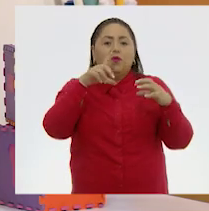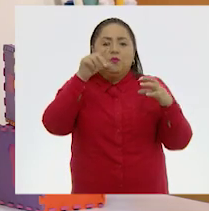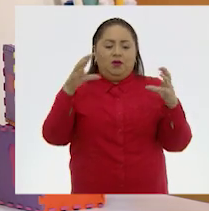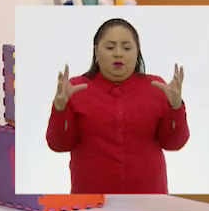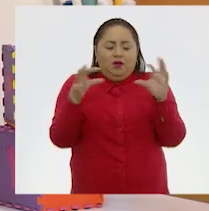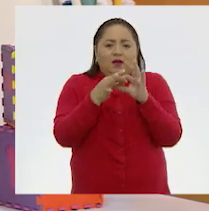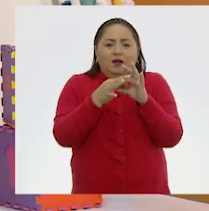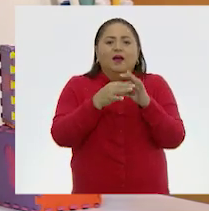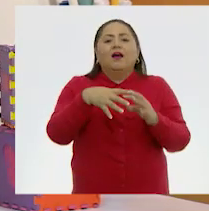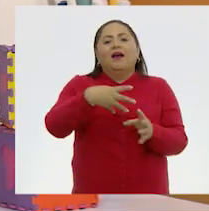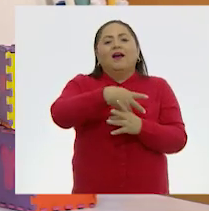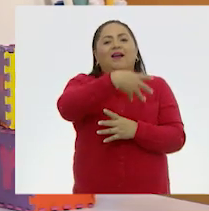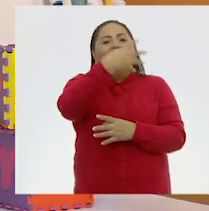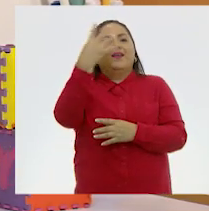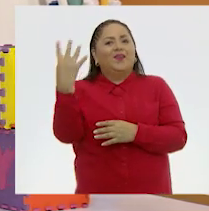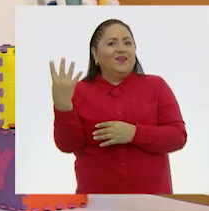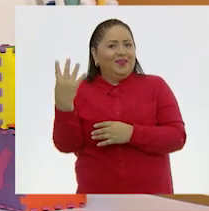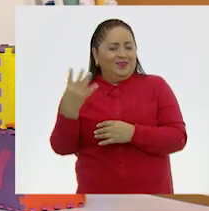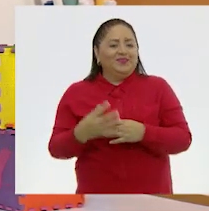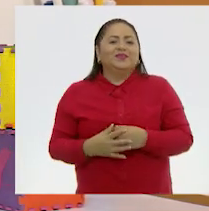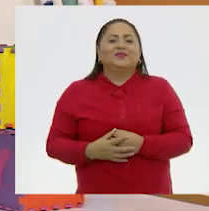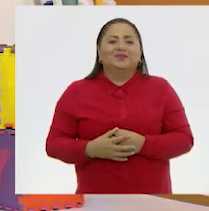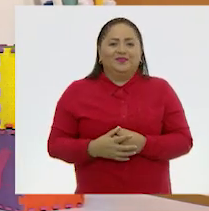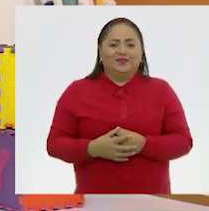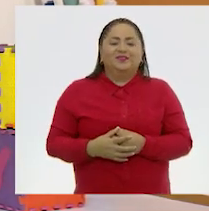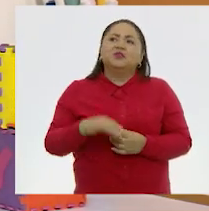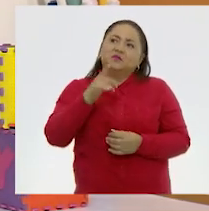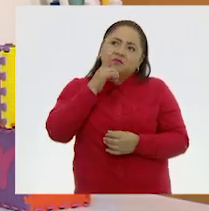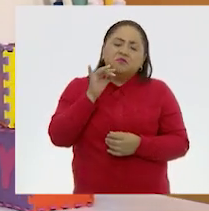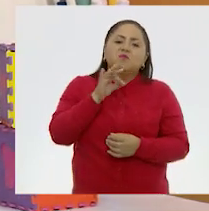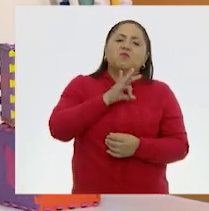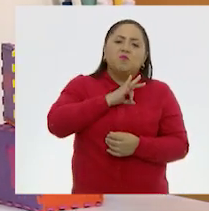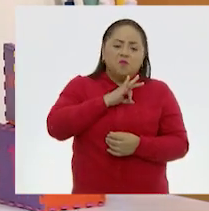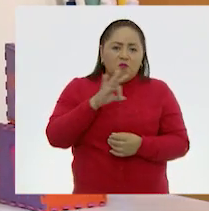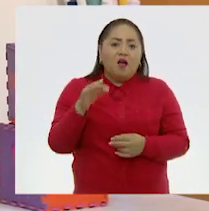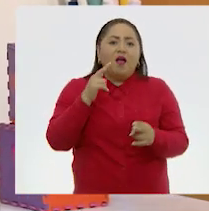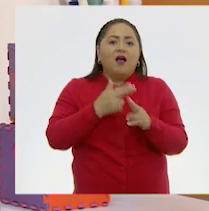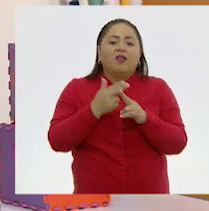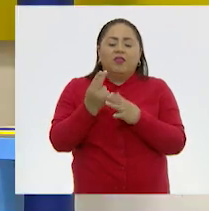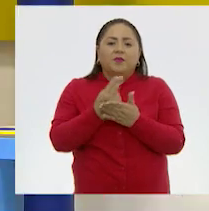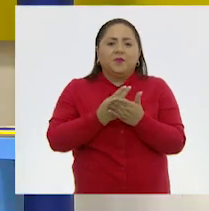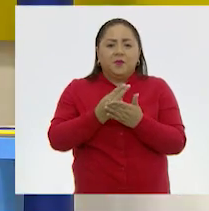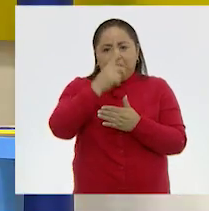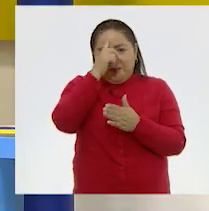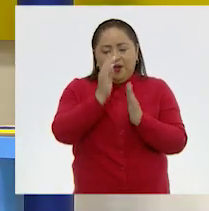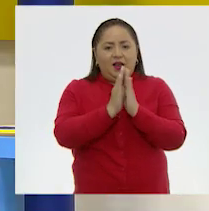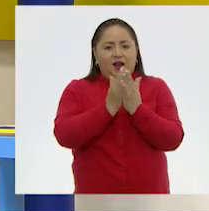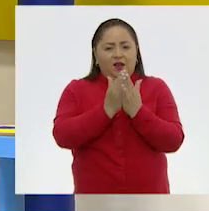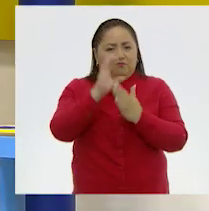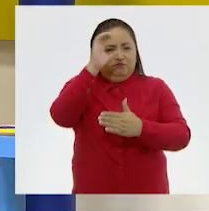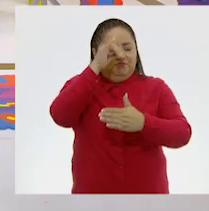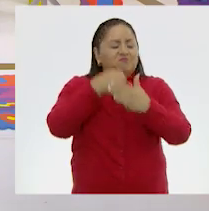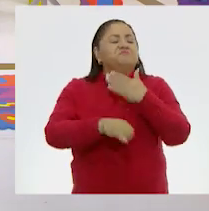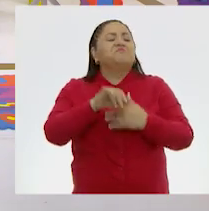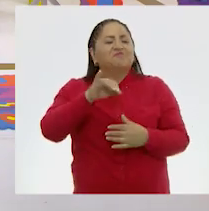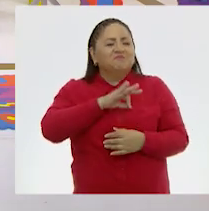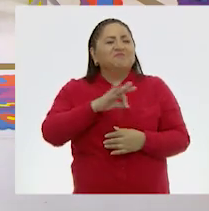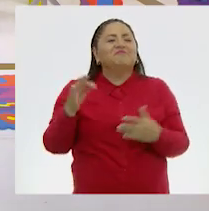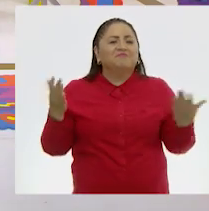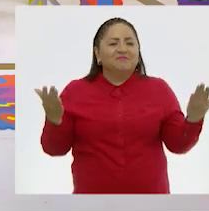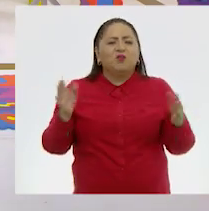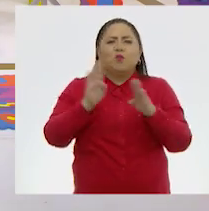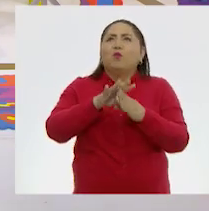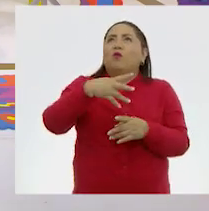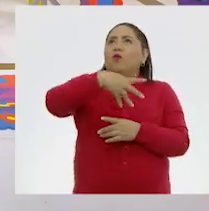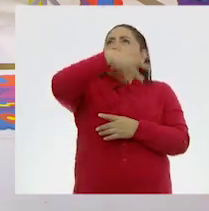juntan, aparece el arcoíris. Podría ser hasta un dibujo para un libro científico. ¿Cómo salen los